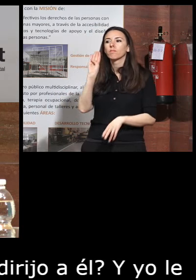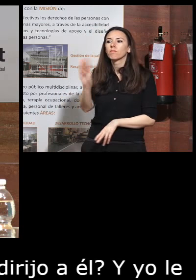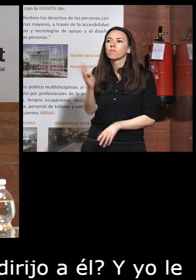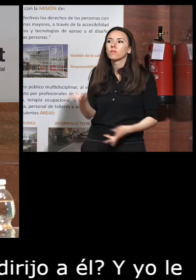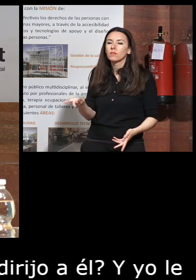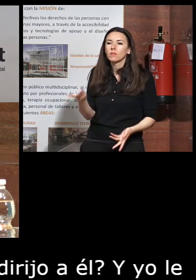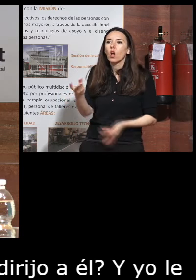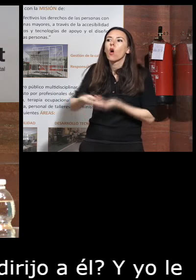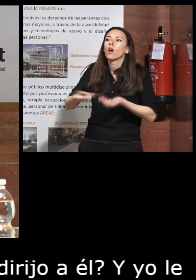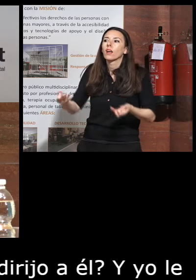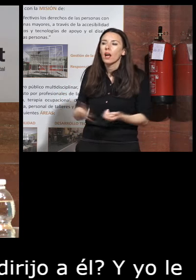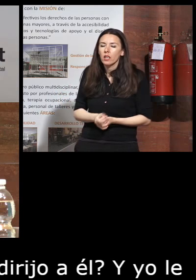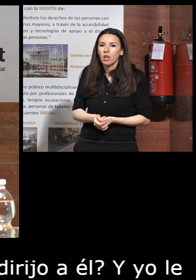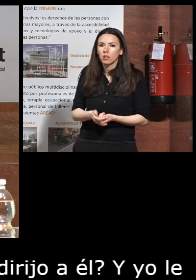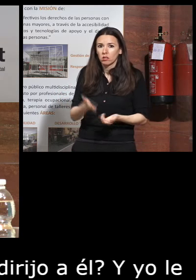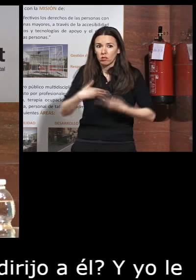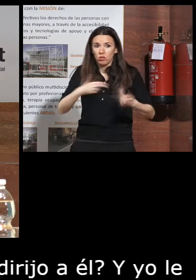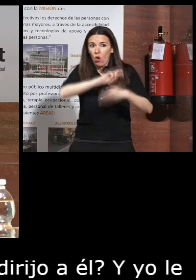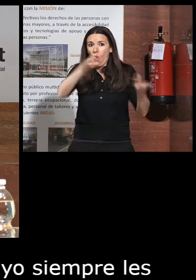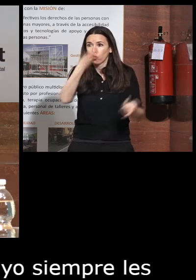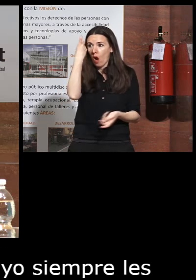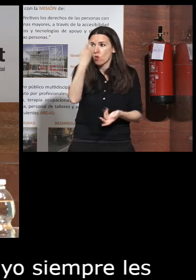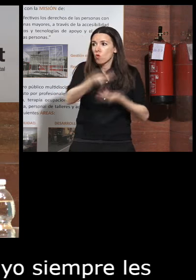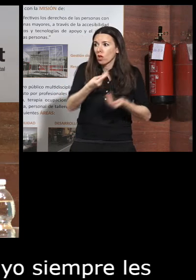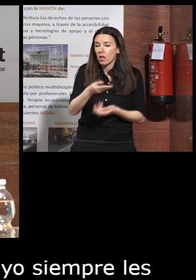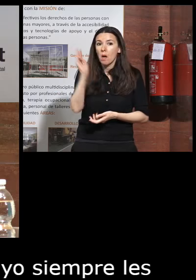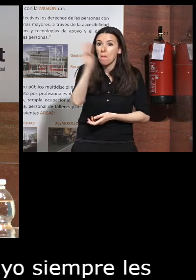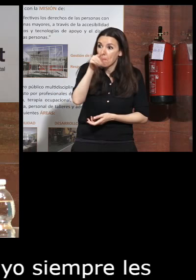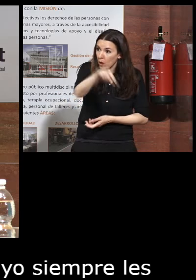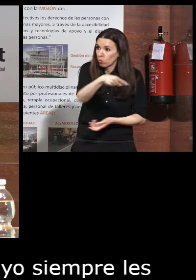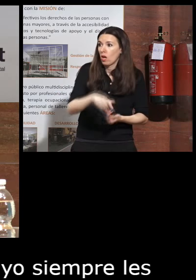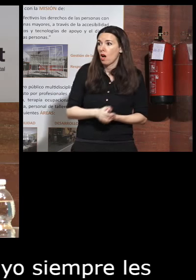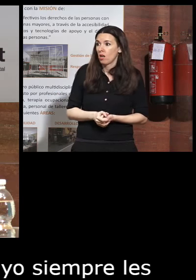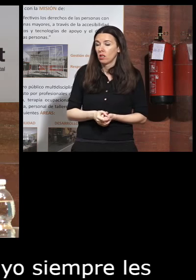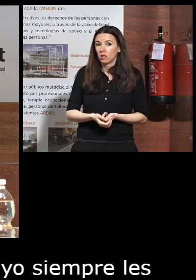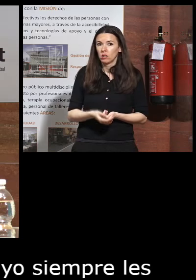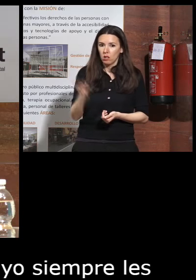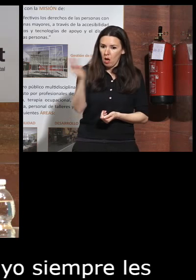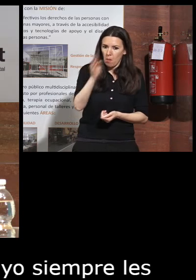¿qué harías con cualquier otro alumno? preguntarle a él ¿verdad? ¿por qué no le preguntas a él?